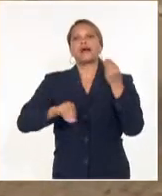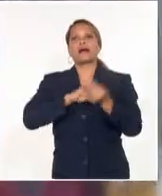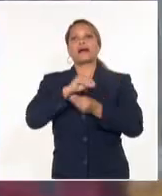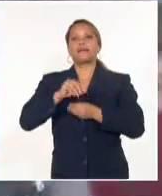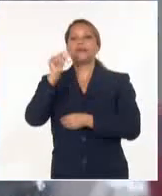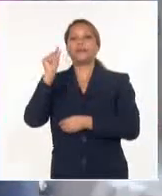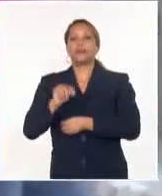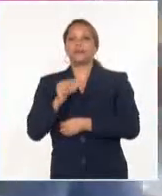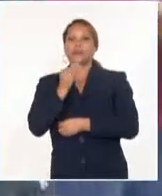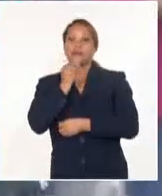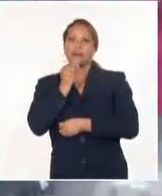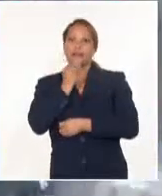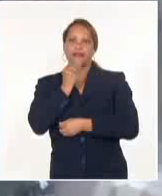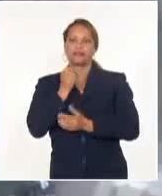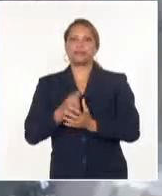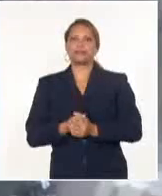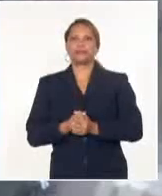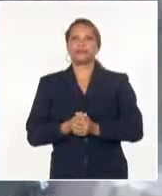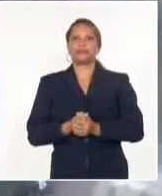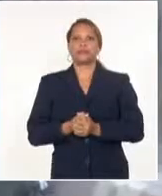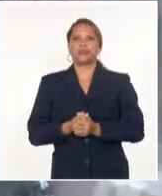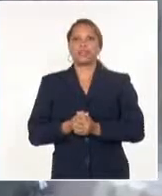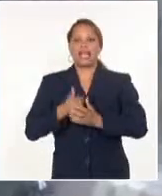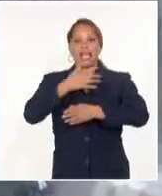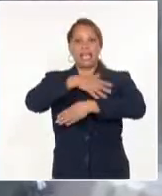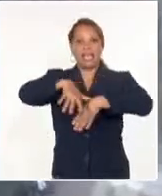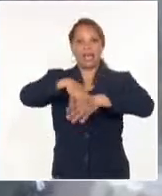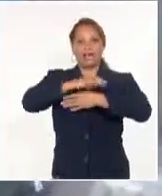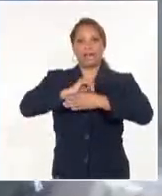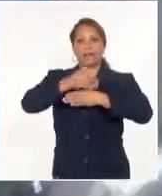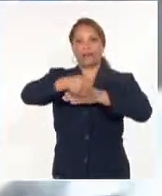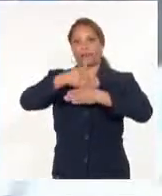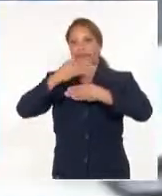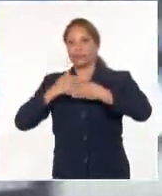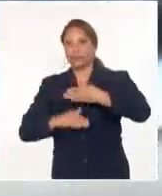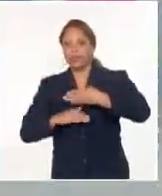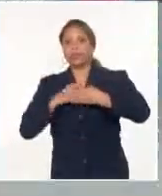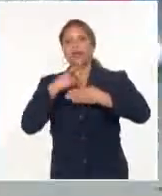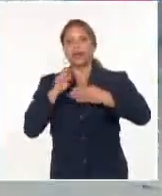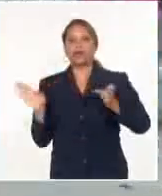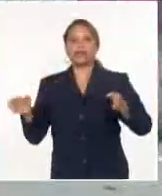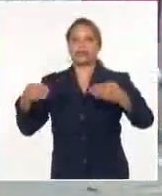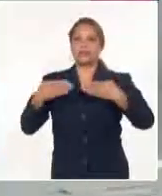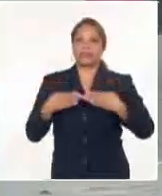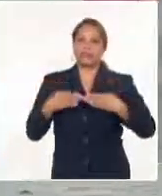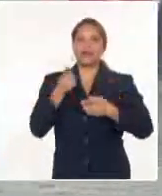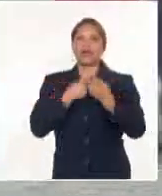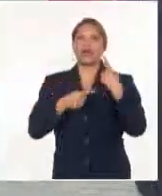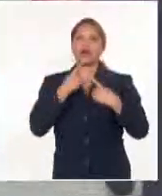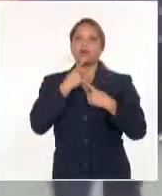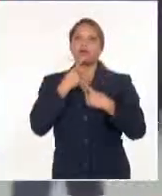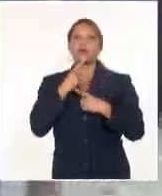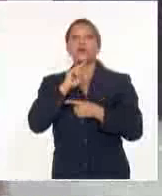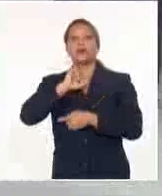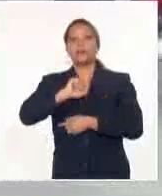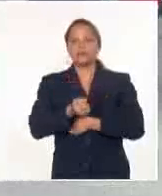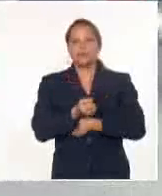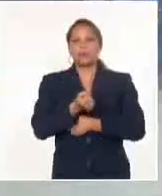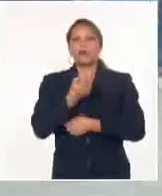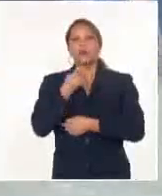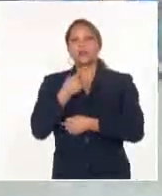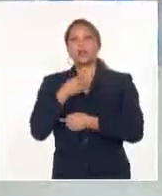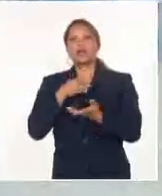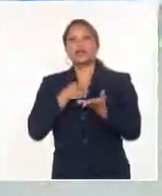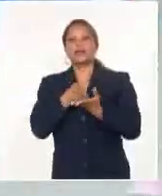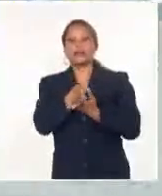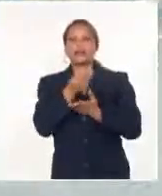El paso fronterizo de Rafah, que conecta Gaza con Egipto, continúa cerrado pese a las presiones del Cairo para que Tel Aviv permita la